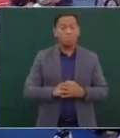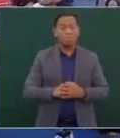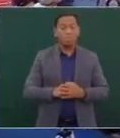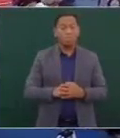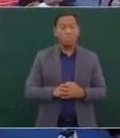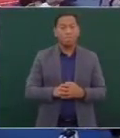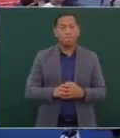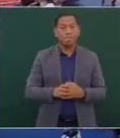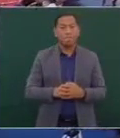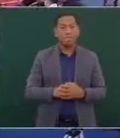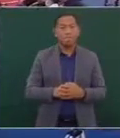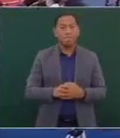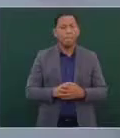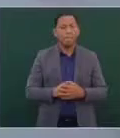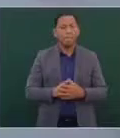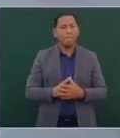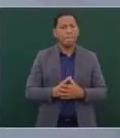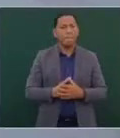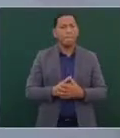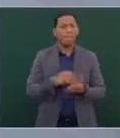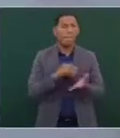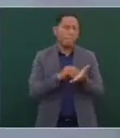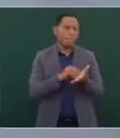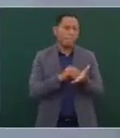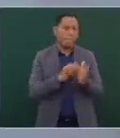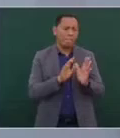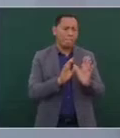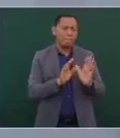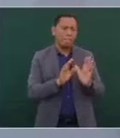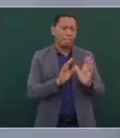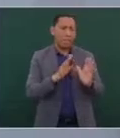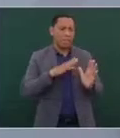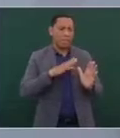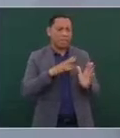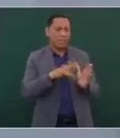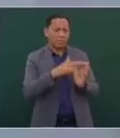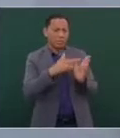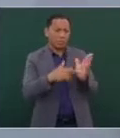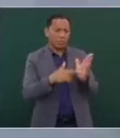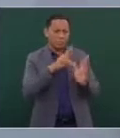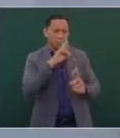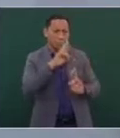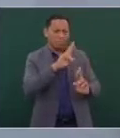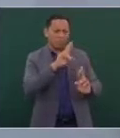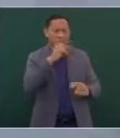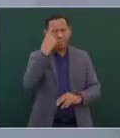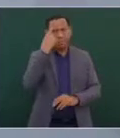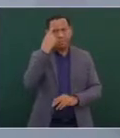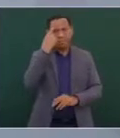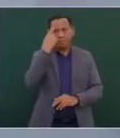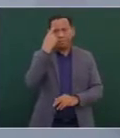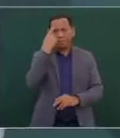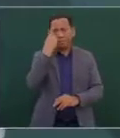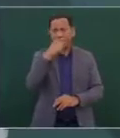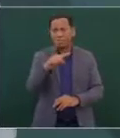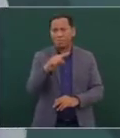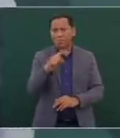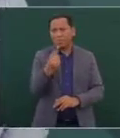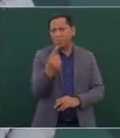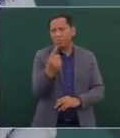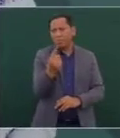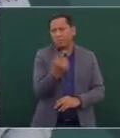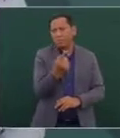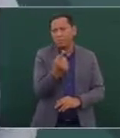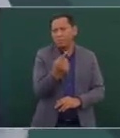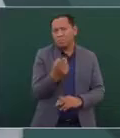normada para que no puedan